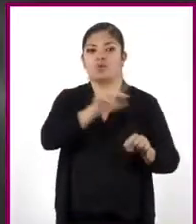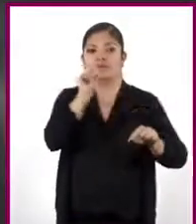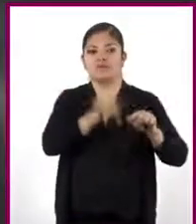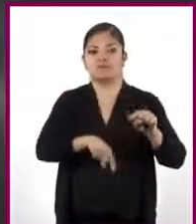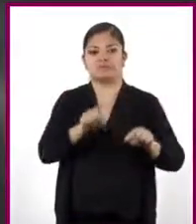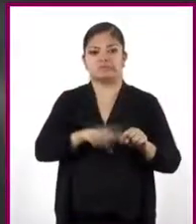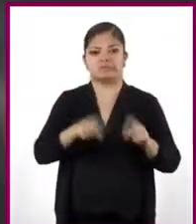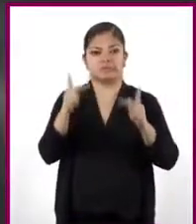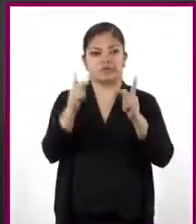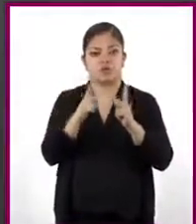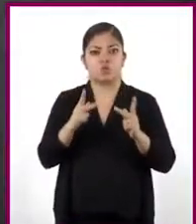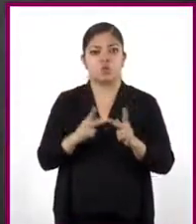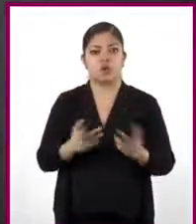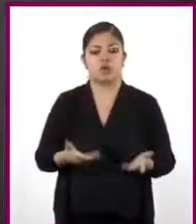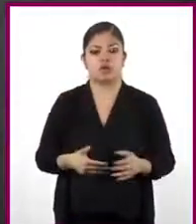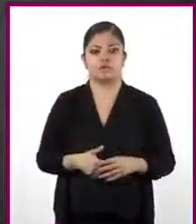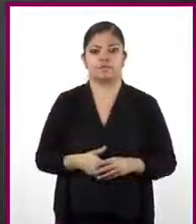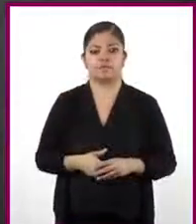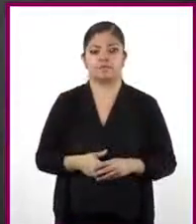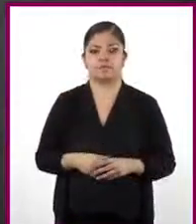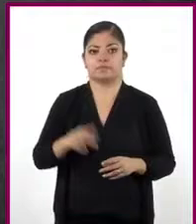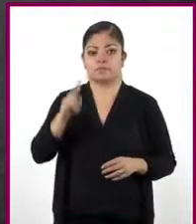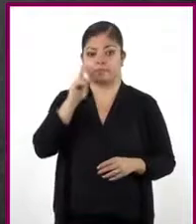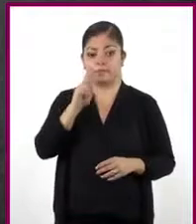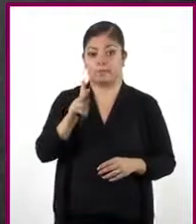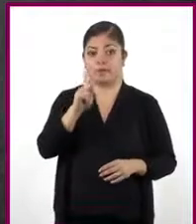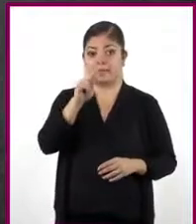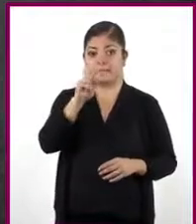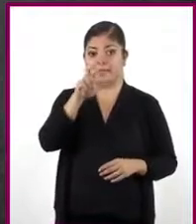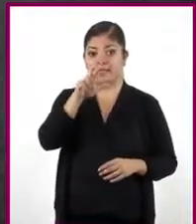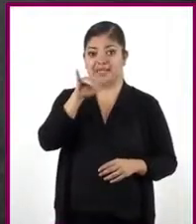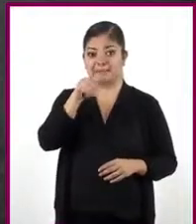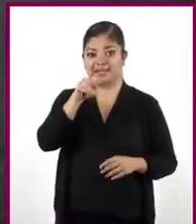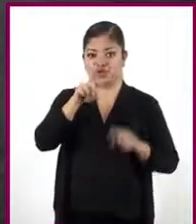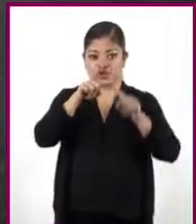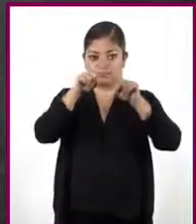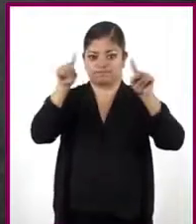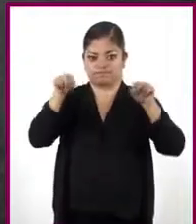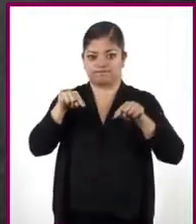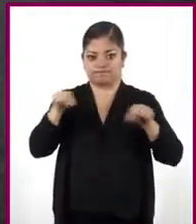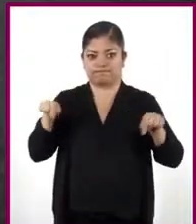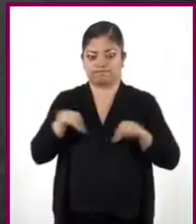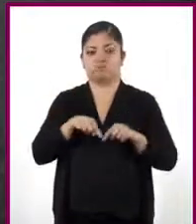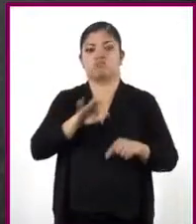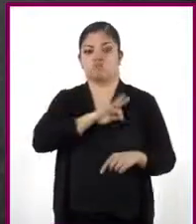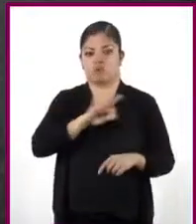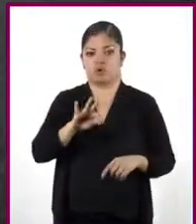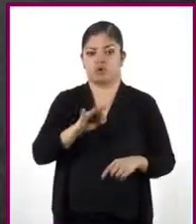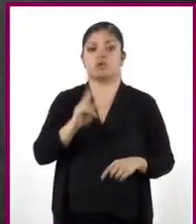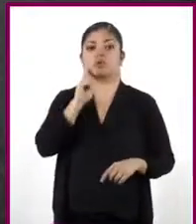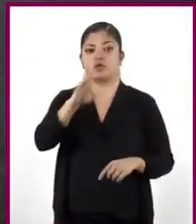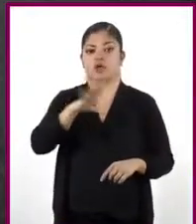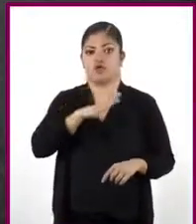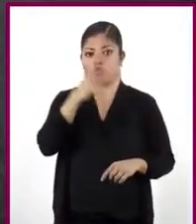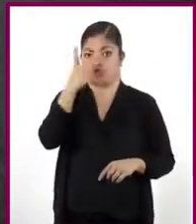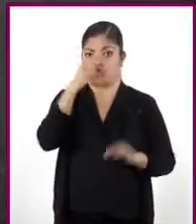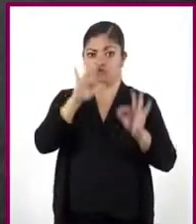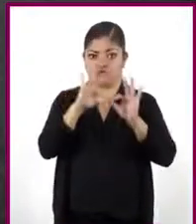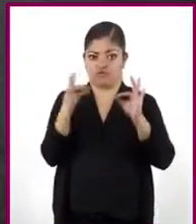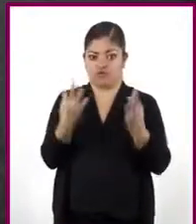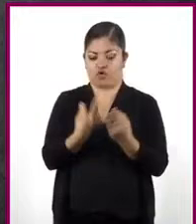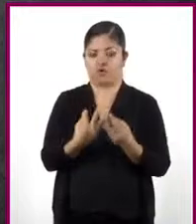se tiene una igualdad. El perímetro de esta figura se puede expresar de varias formas. Veamos dos de ellas.